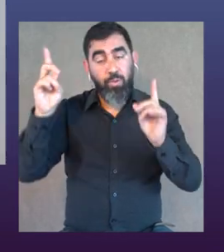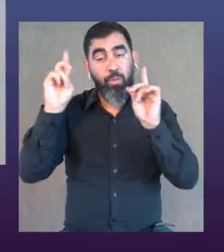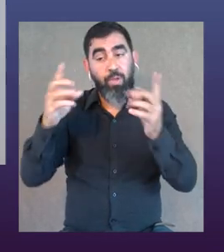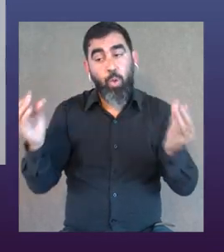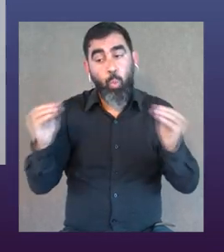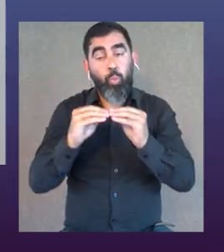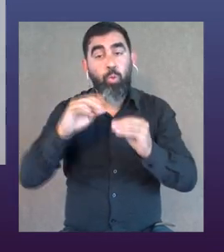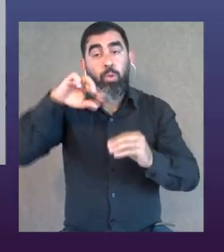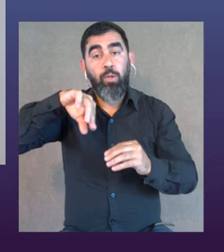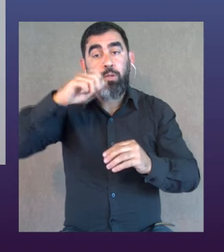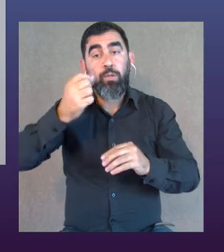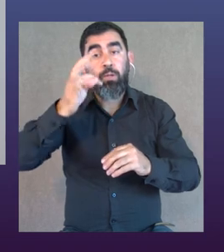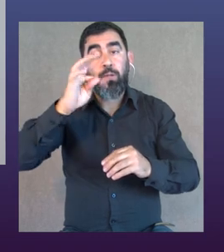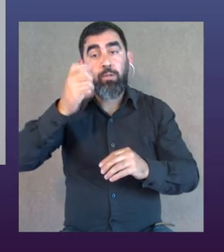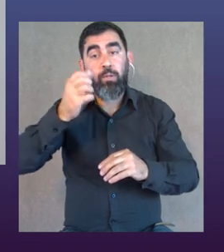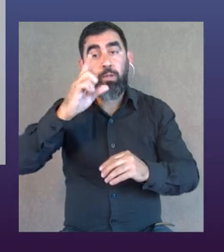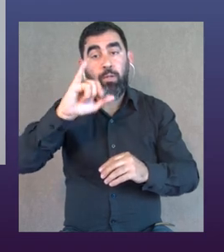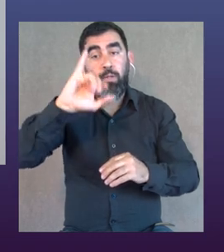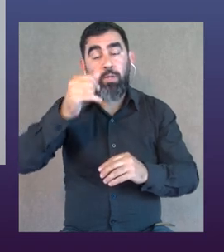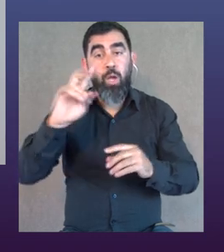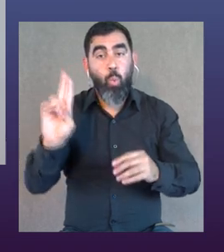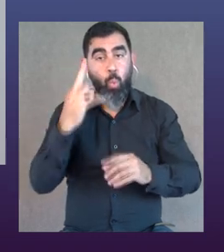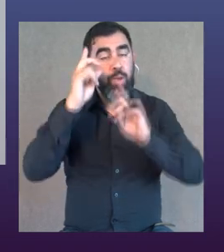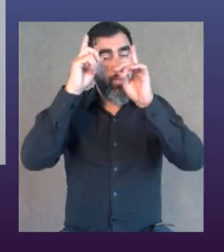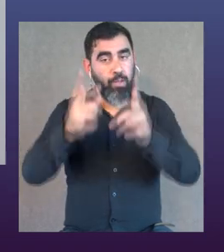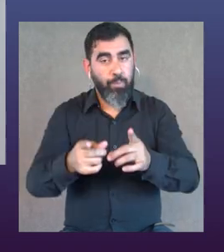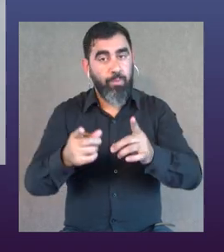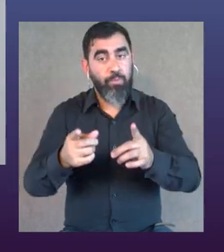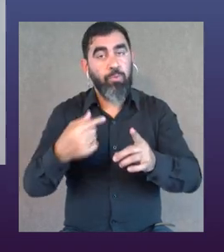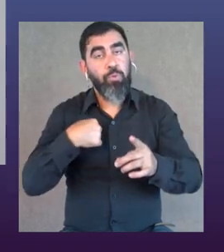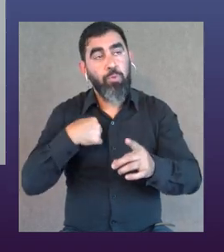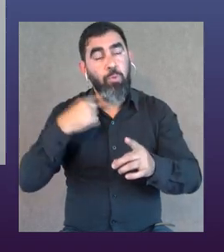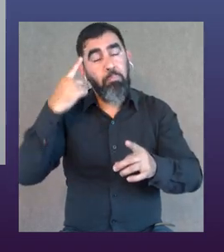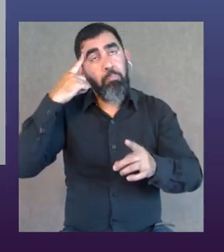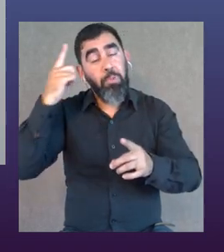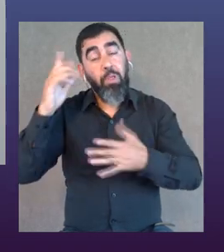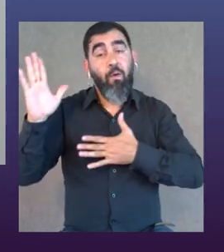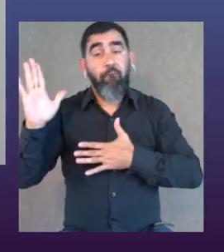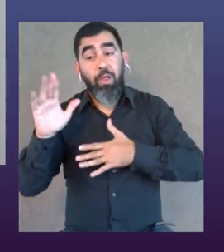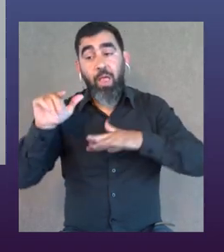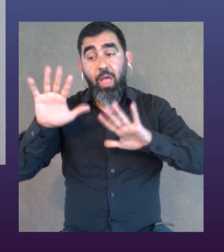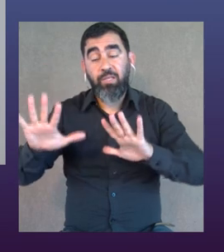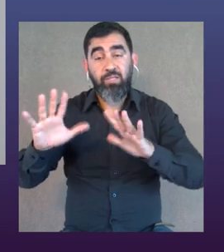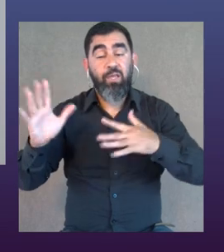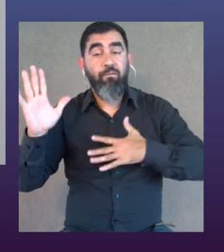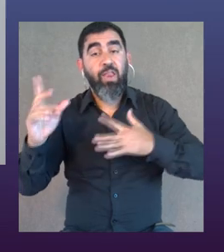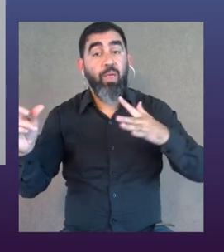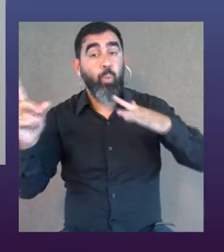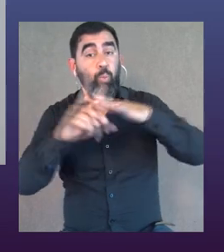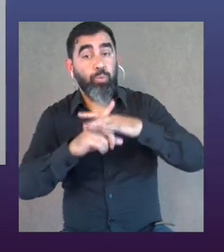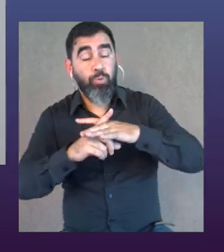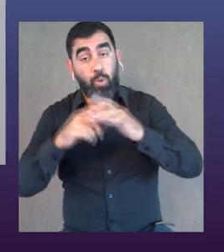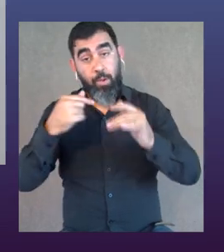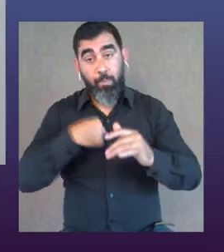junto a Natalia que es otra uruguaya y tenía unos dos colegas y en mi contexto estar bailando bajo esta metodología de danza